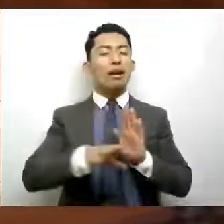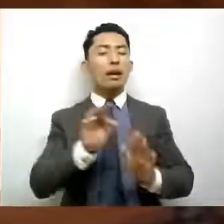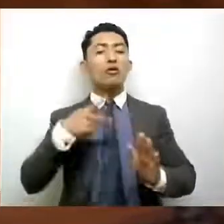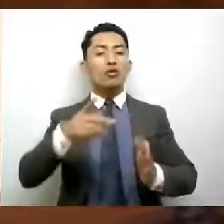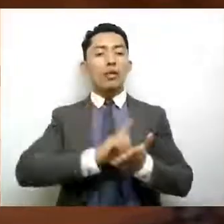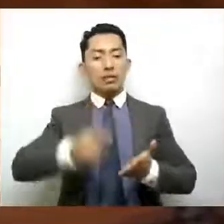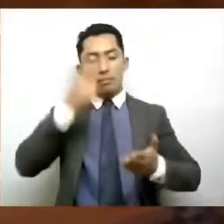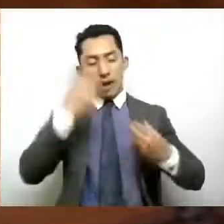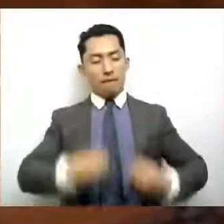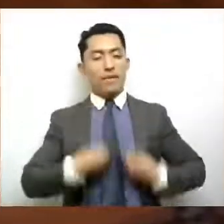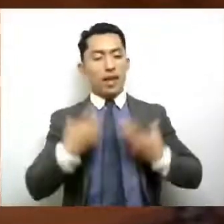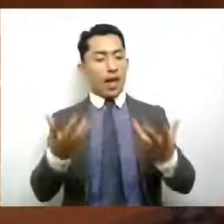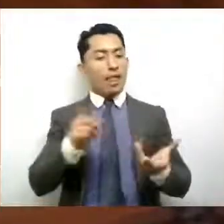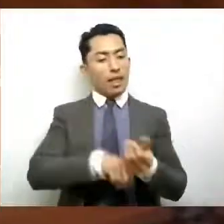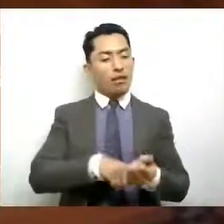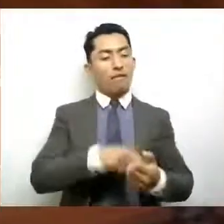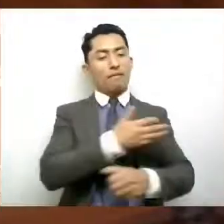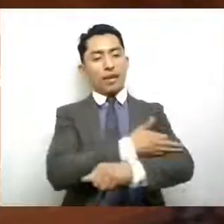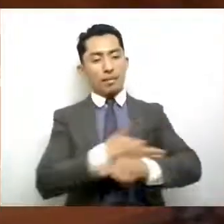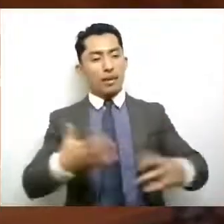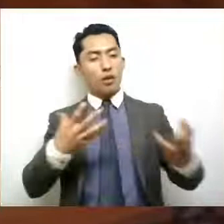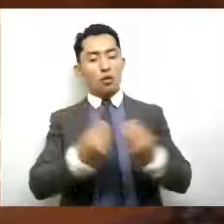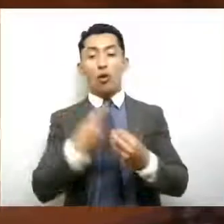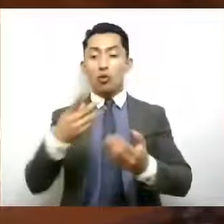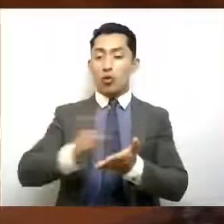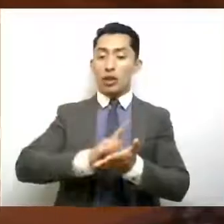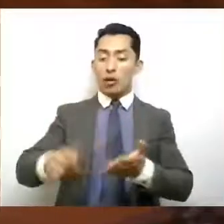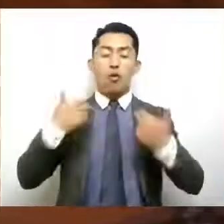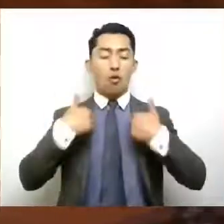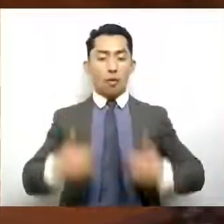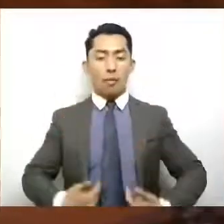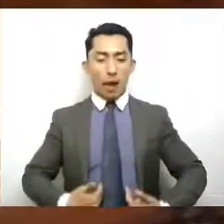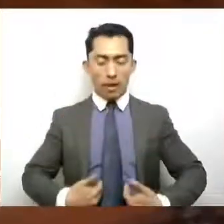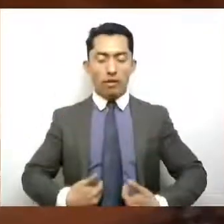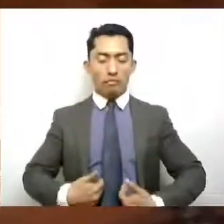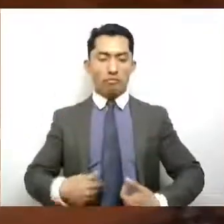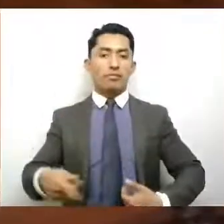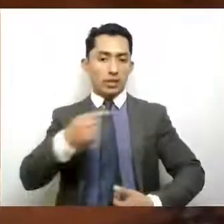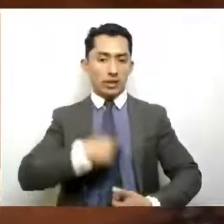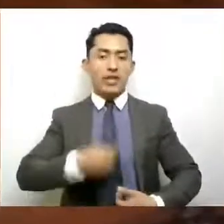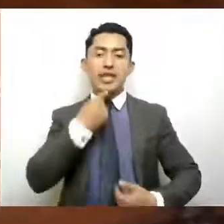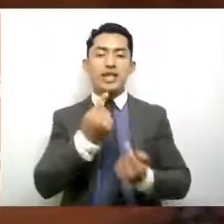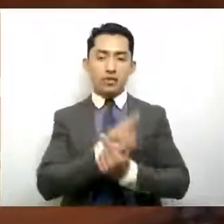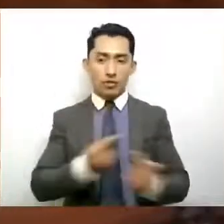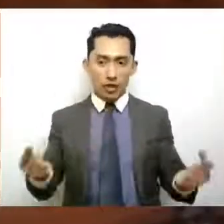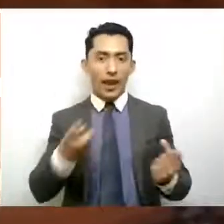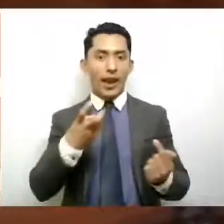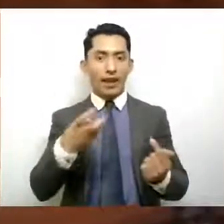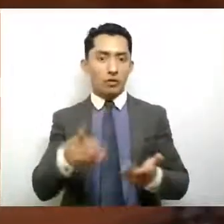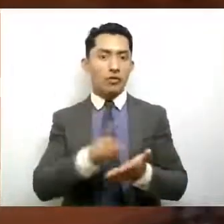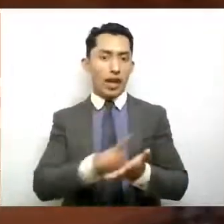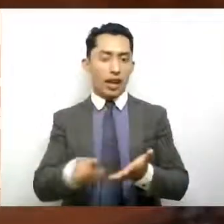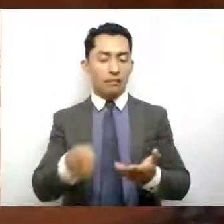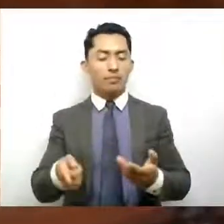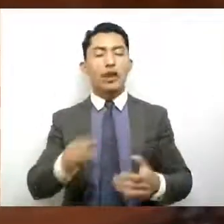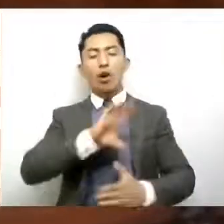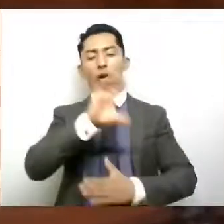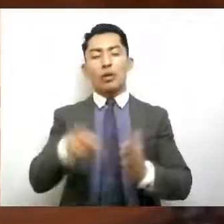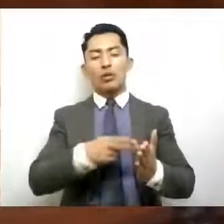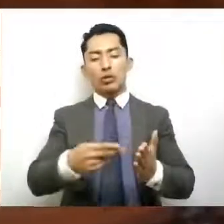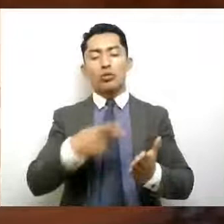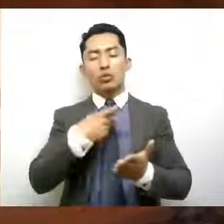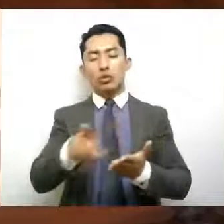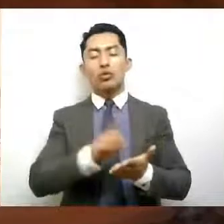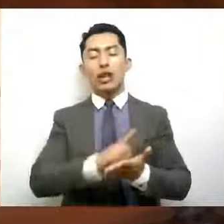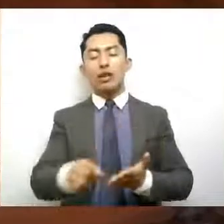familia, que es uno de los derechos humanos de nuestras infancias. La Convención sobre los Derechos del